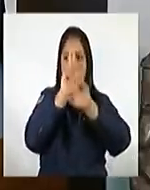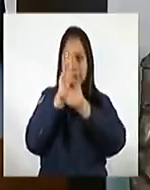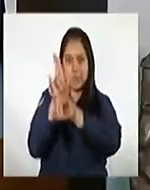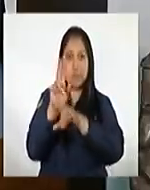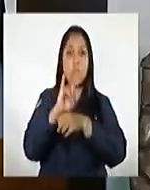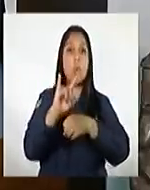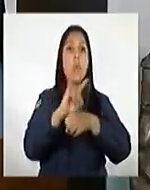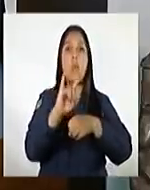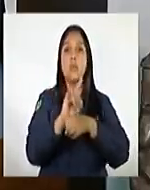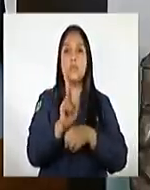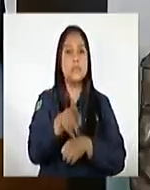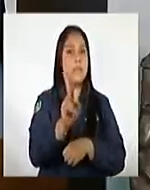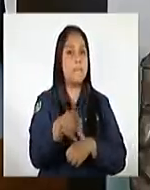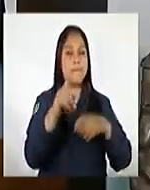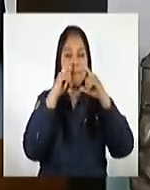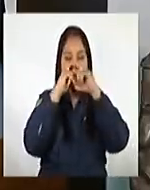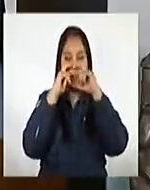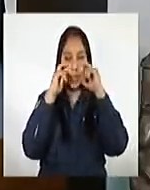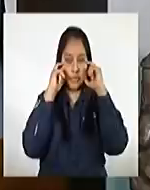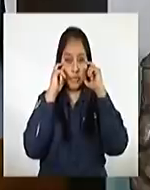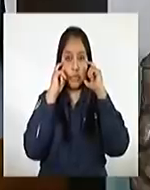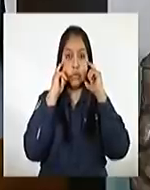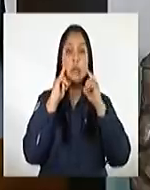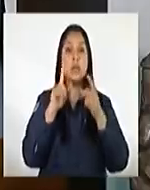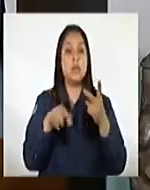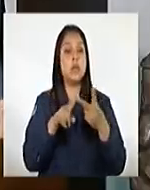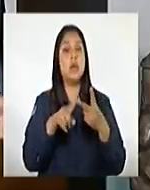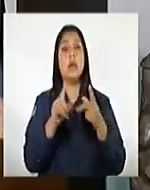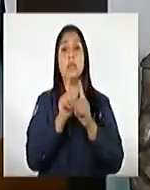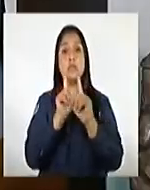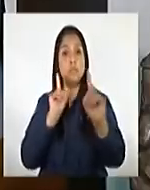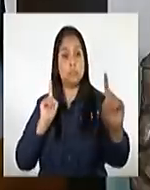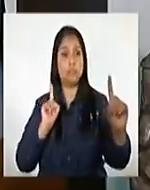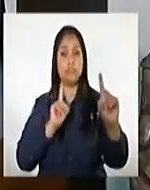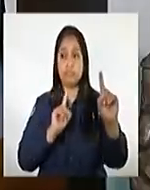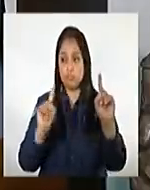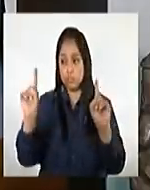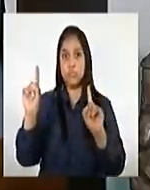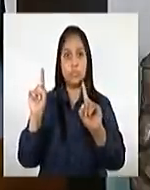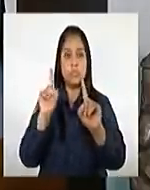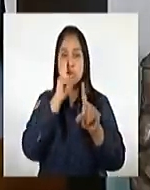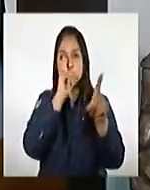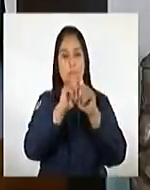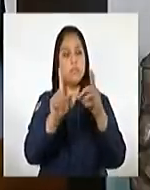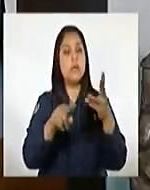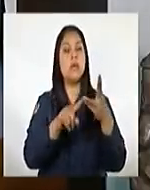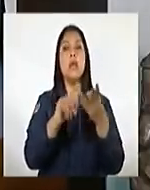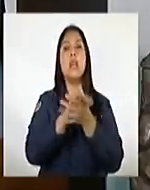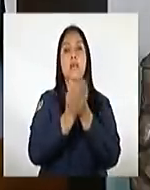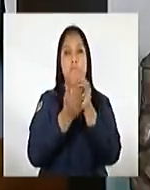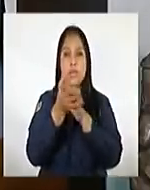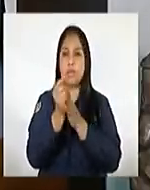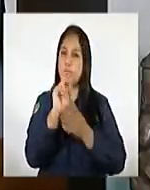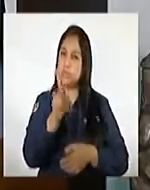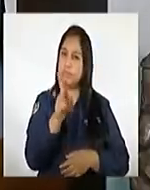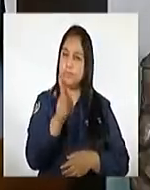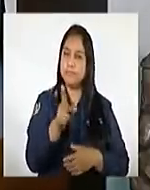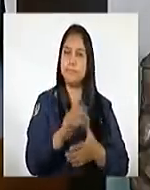el uso constante de la mascarilla, el distanciamiento social, el lavado permanente de las manos.